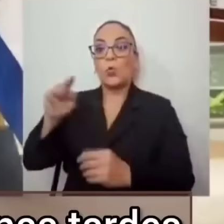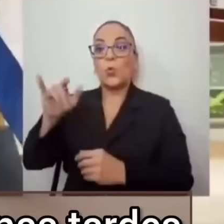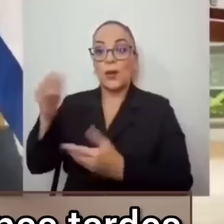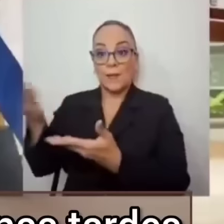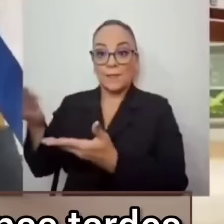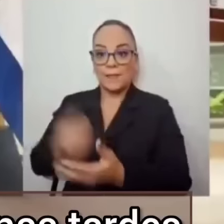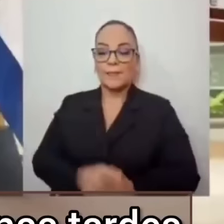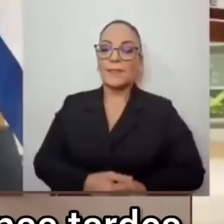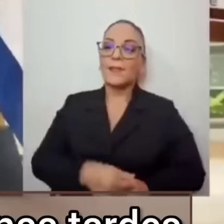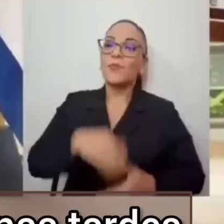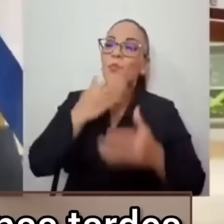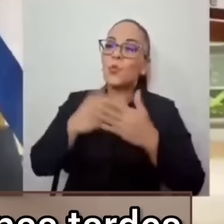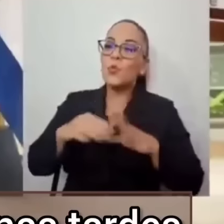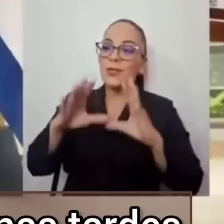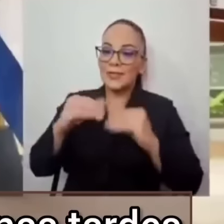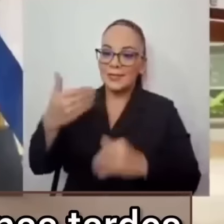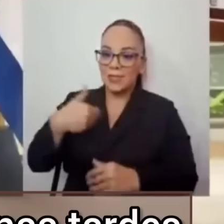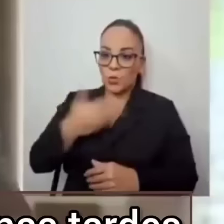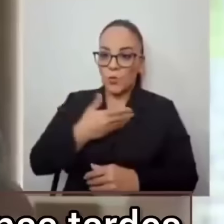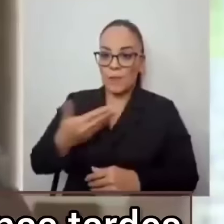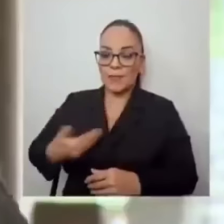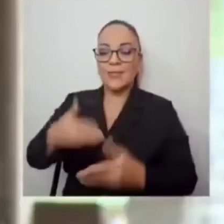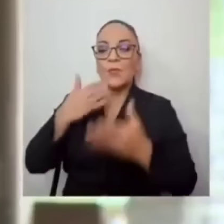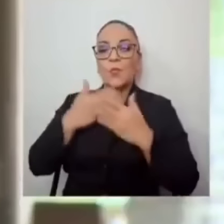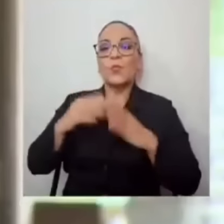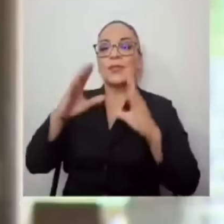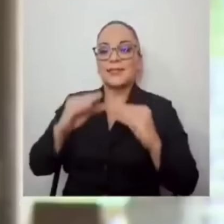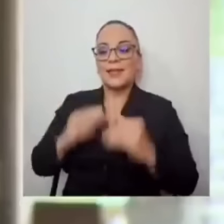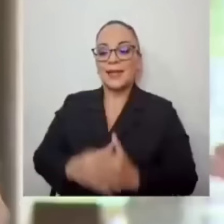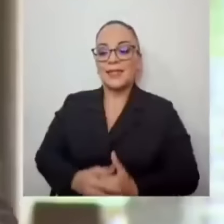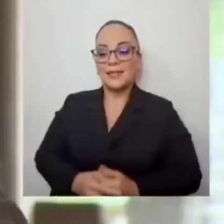Muy buenas tardes, señor Presidente, buenas tardes.